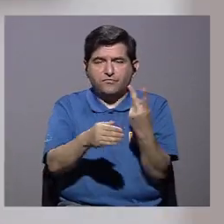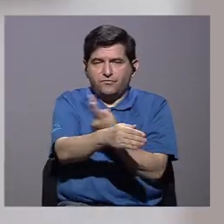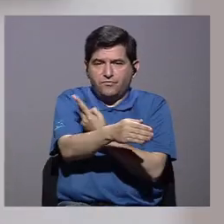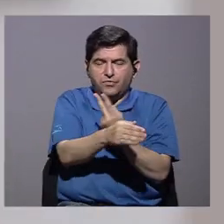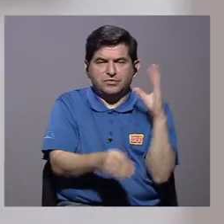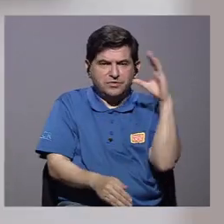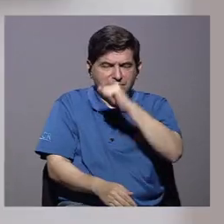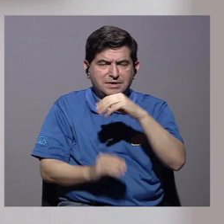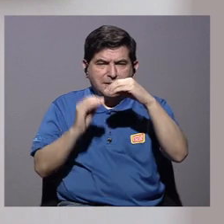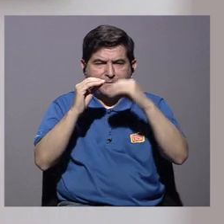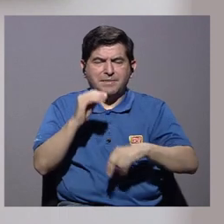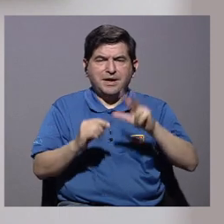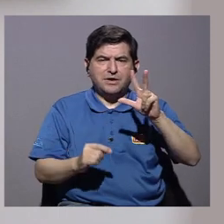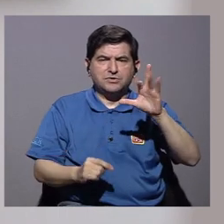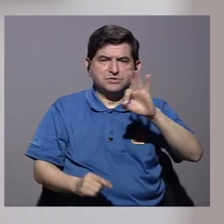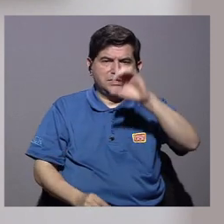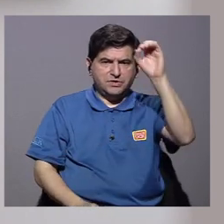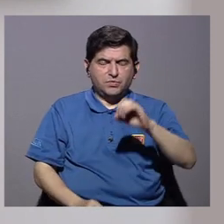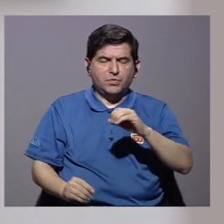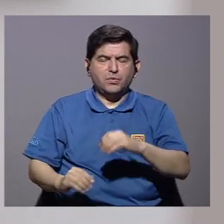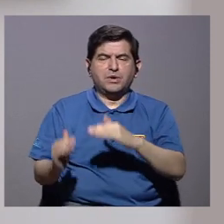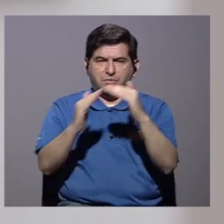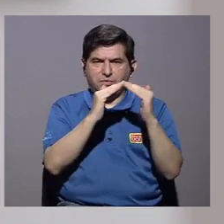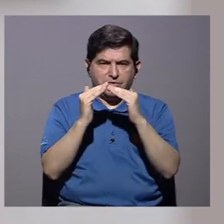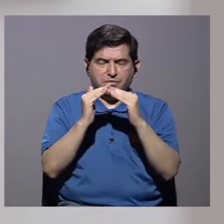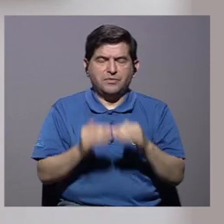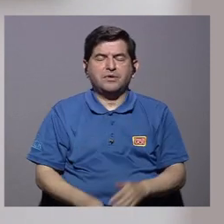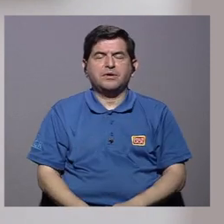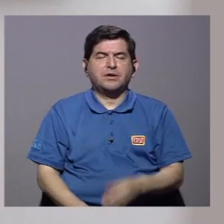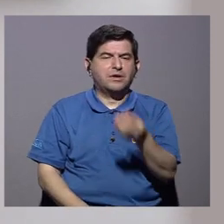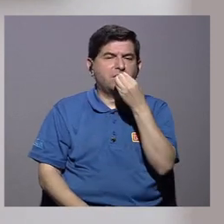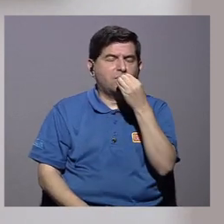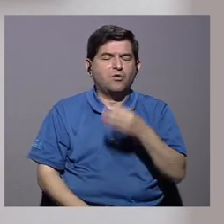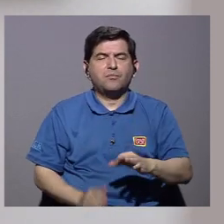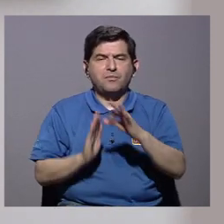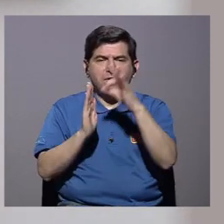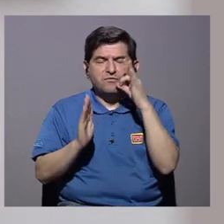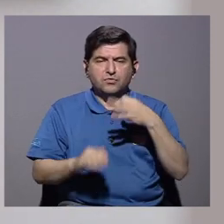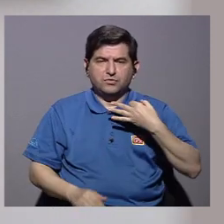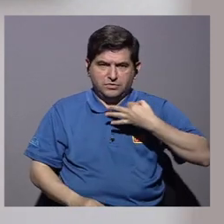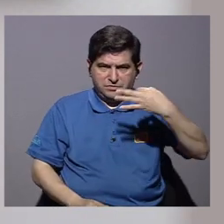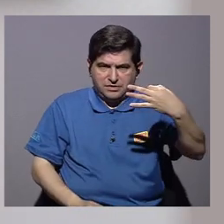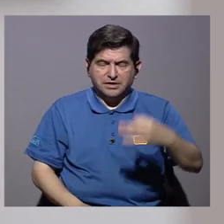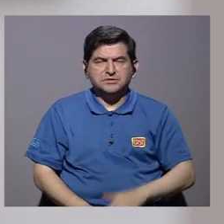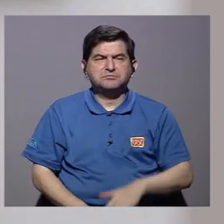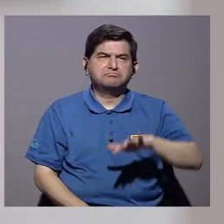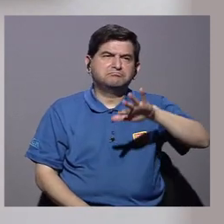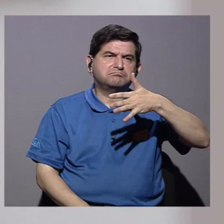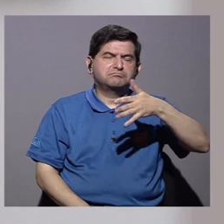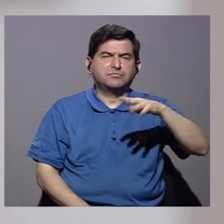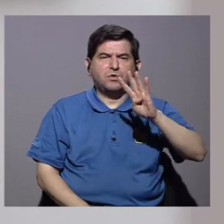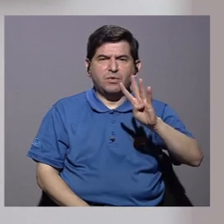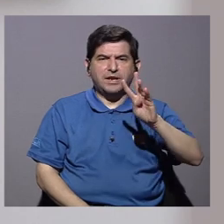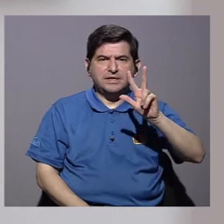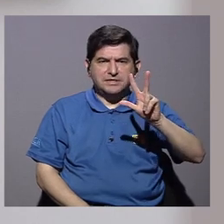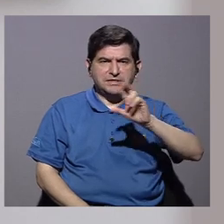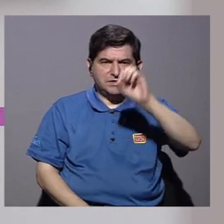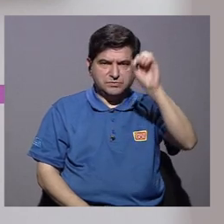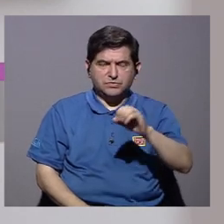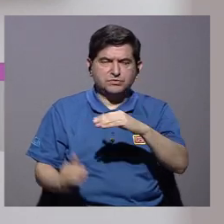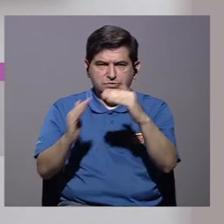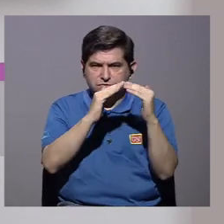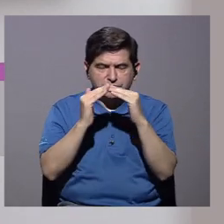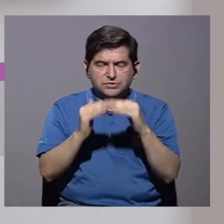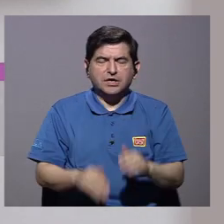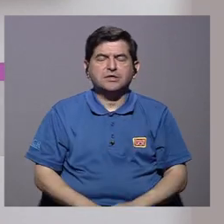Con respecto al consumo de frutas y vegetales, pudimos observar que menos del 39% de la población consume frutas a diario.